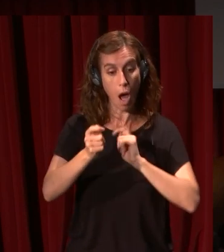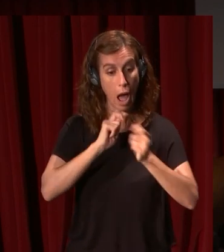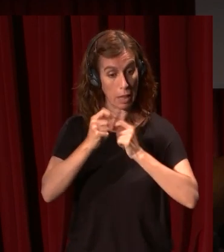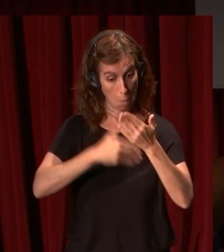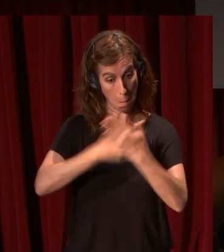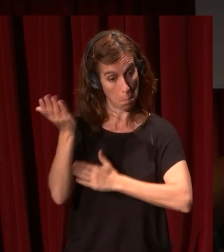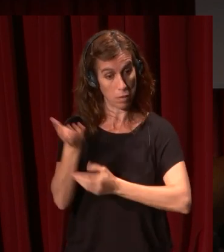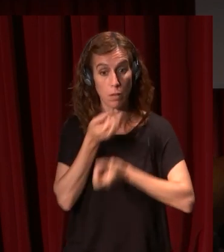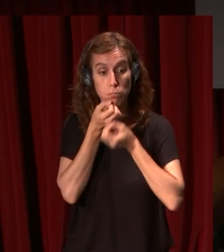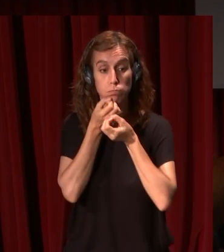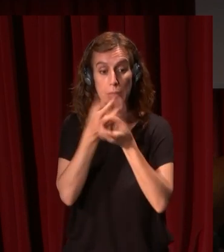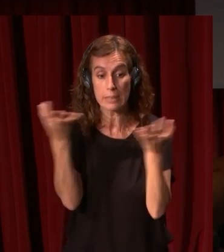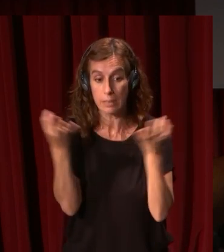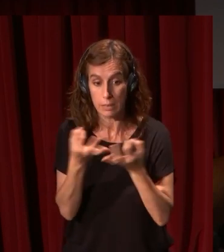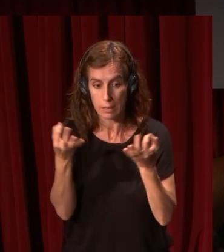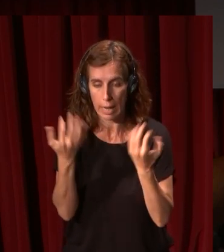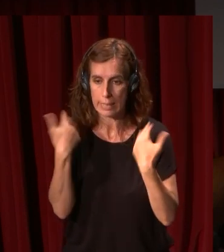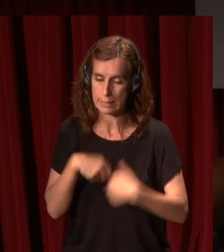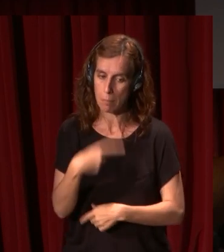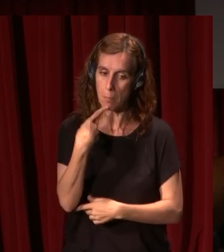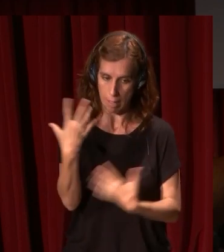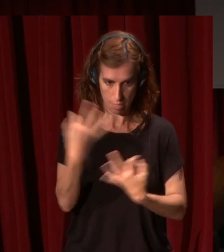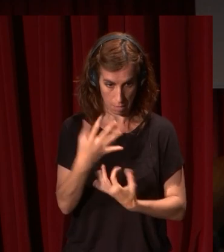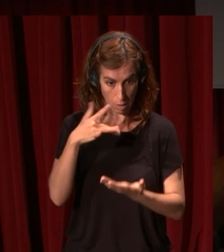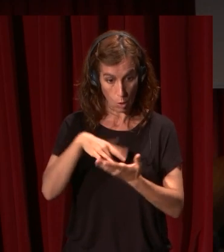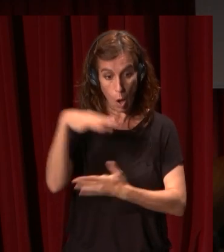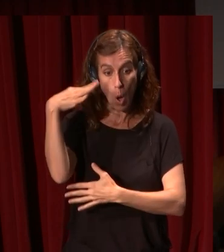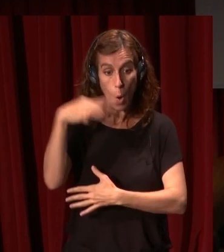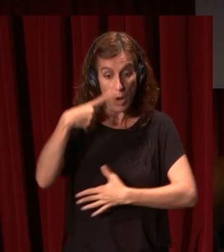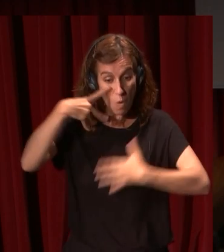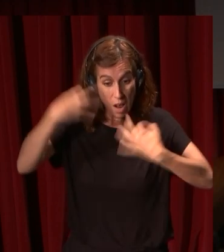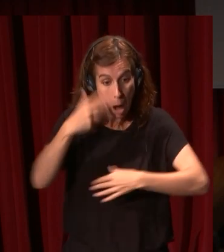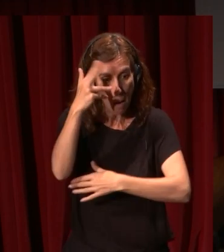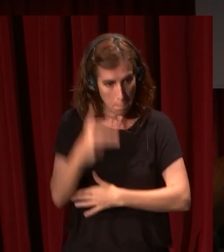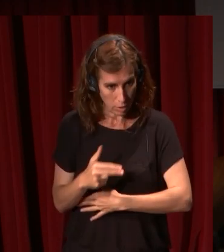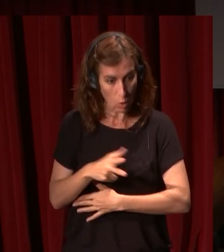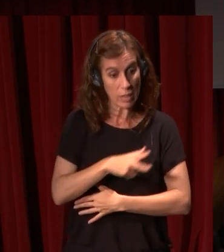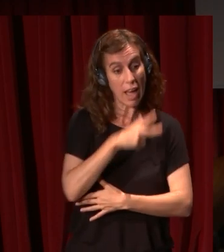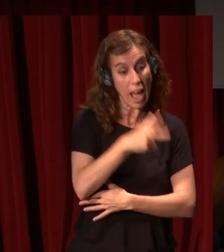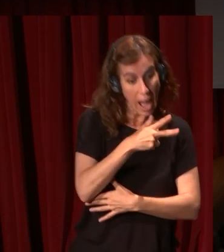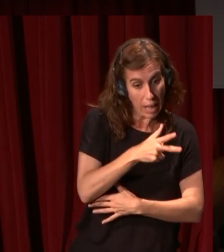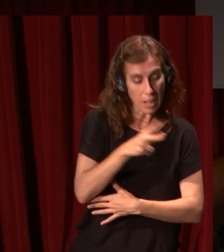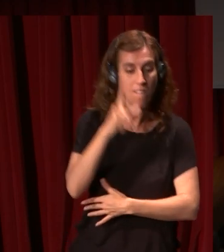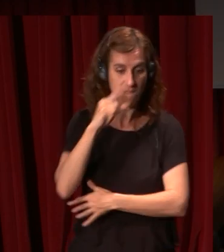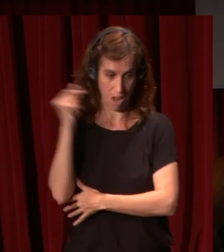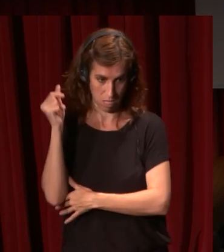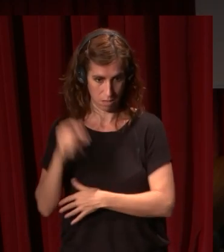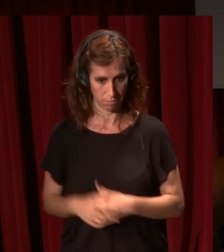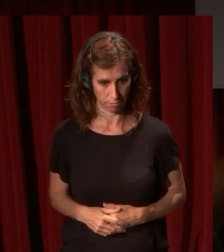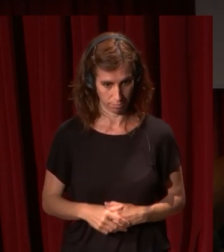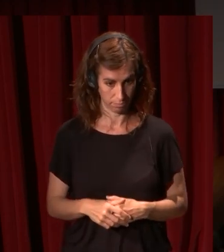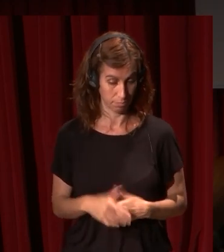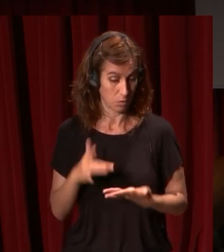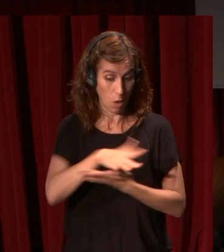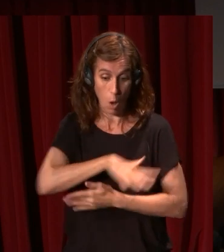prensa en una ocasión dice habrá que decir ya de una vez que los únicos verdaderos pintores que ha habido son Hals y Velázquez es un lugar común